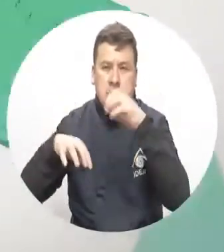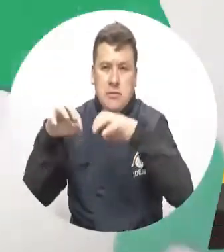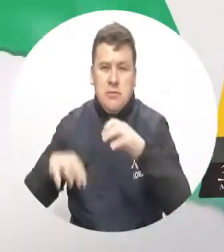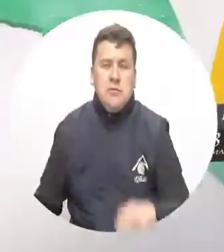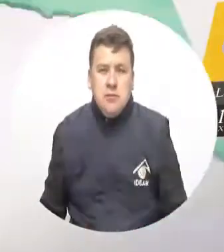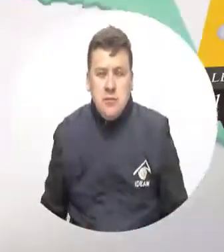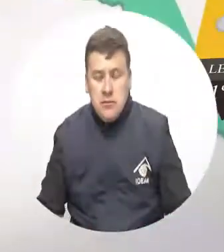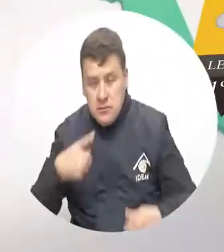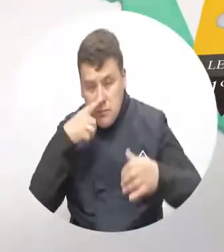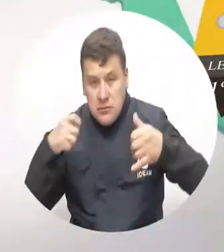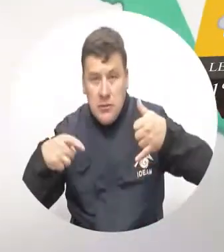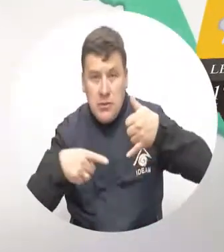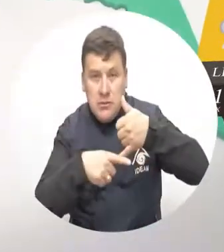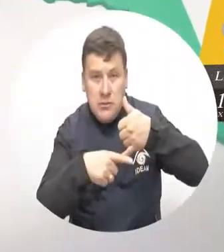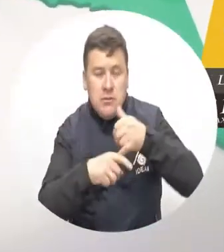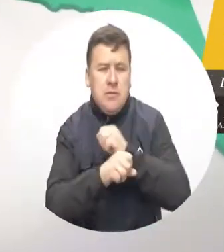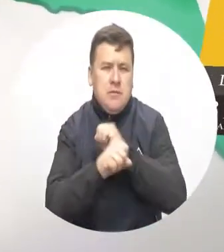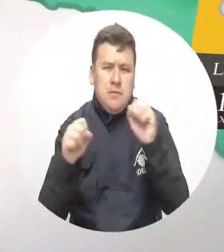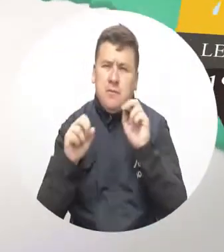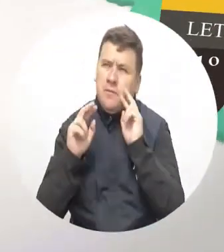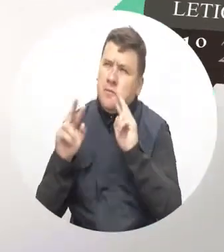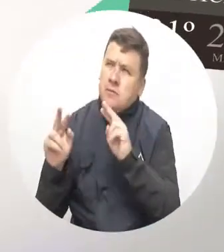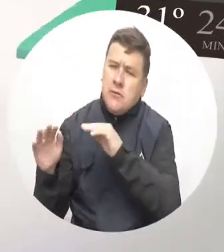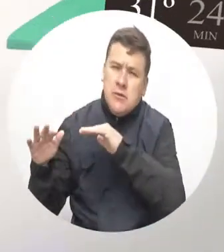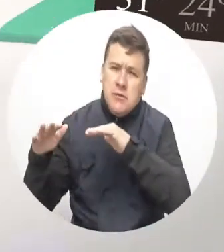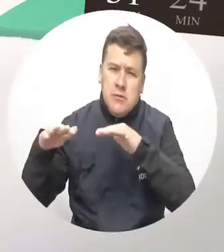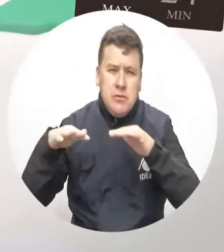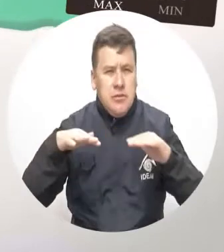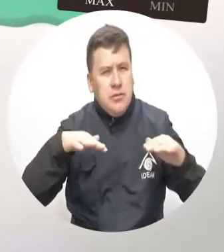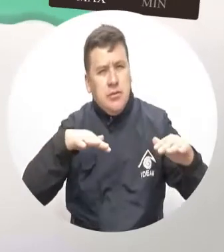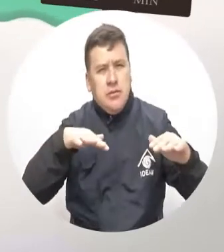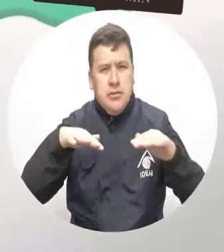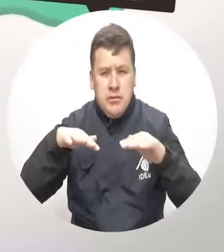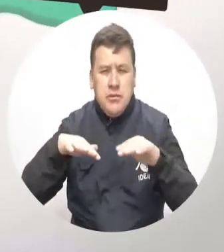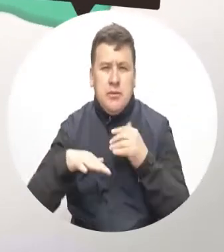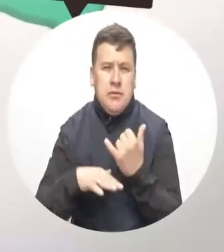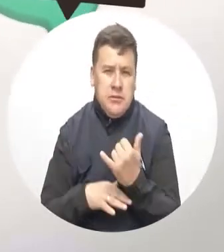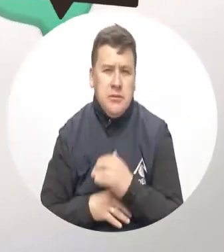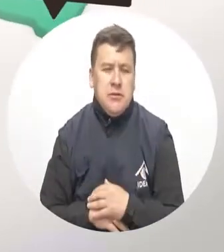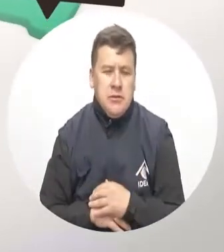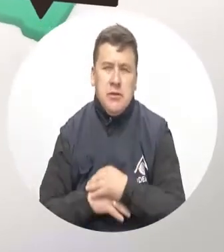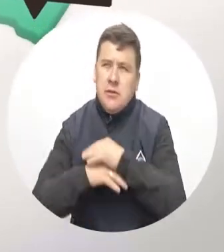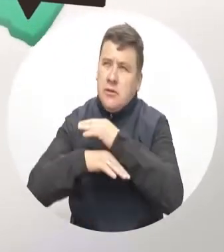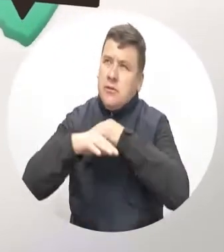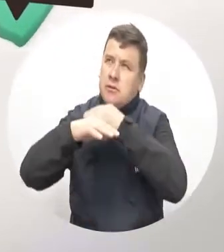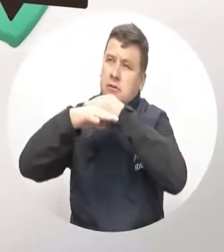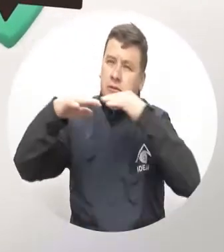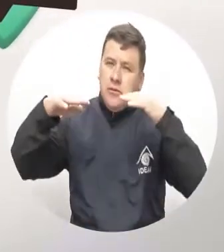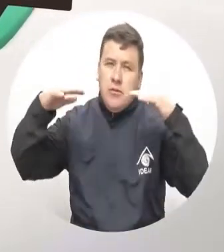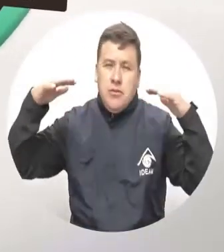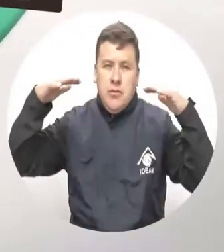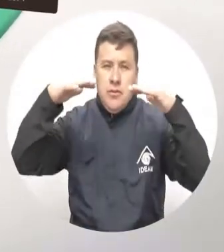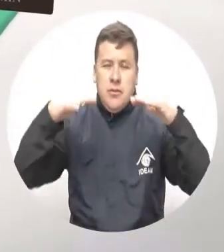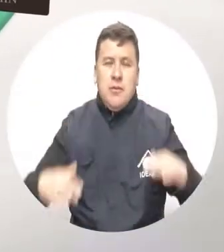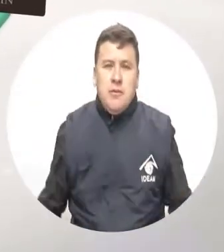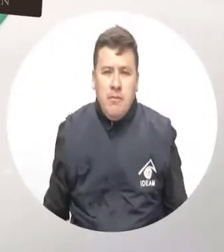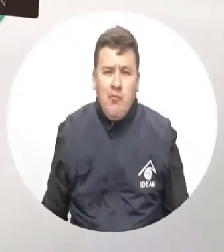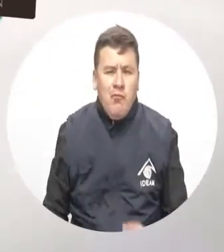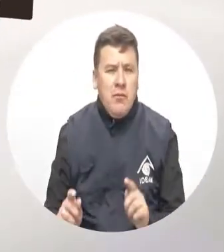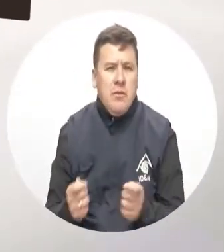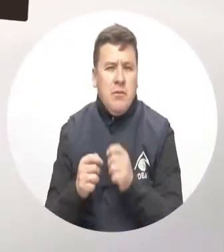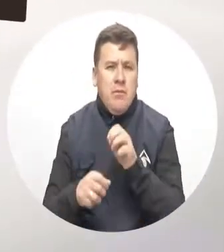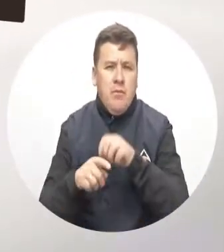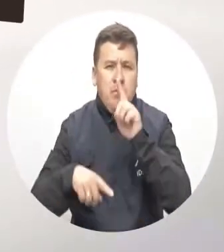aguaceros. Sobre la Amazonía viene una mañana con pesada nubosidad en algunos sectores y cielo medianamente encapotado.